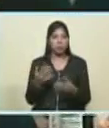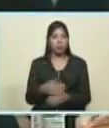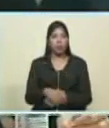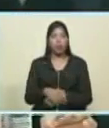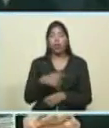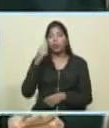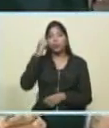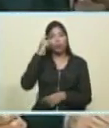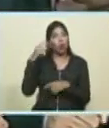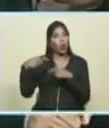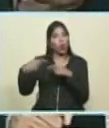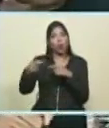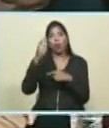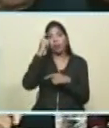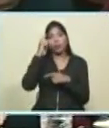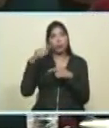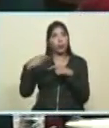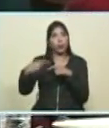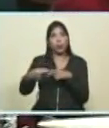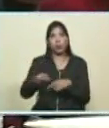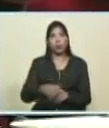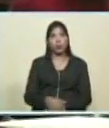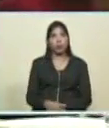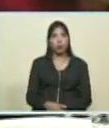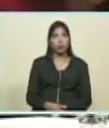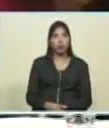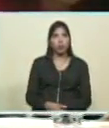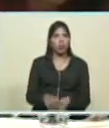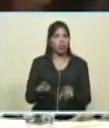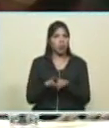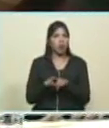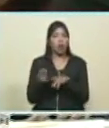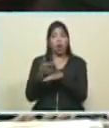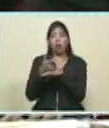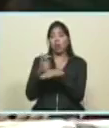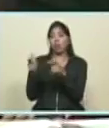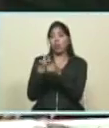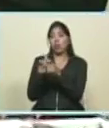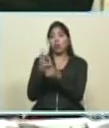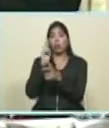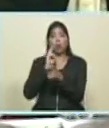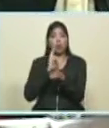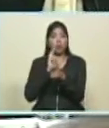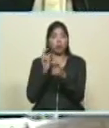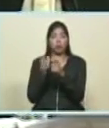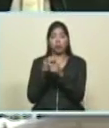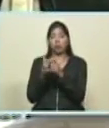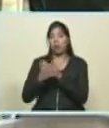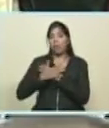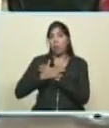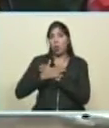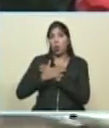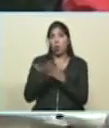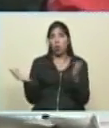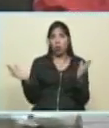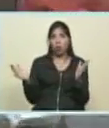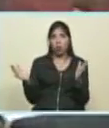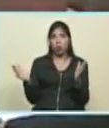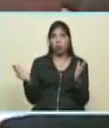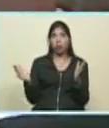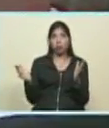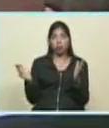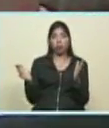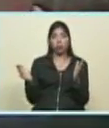diaria de trabajo que nadie crea que nosotros somos un gobierno bolivariano con vocación de